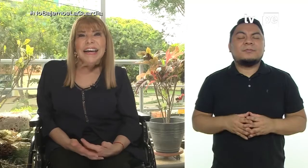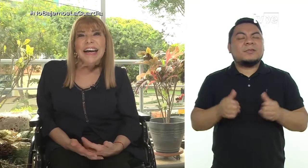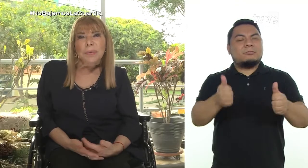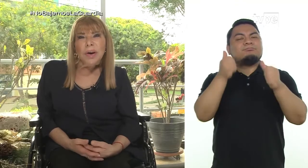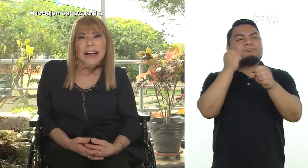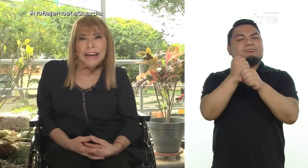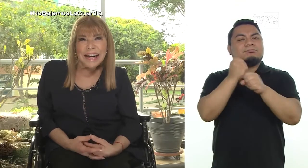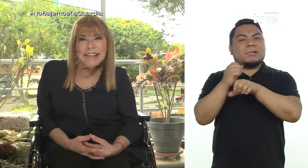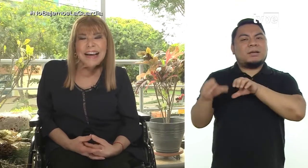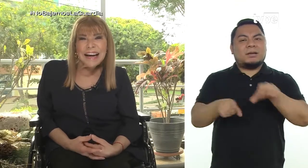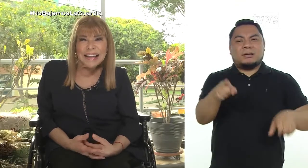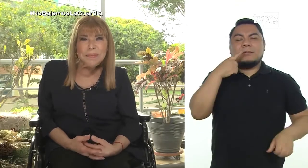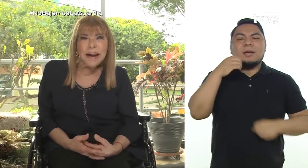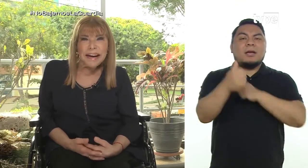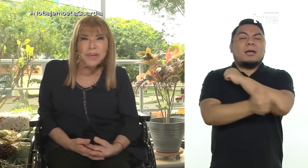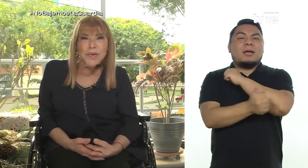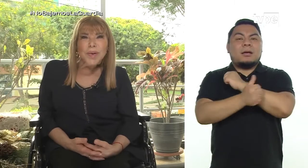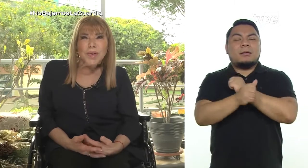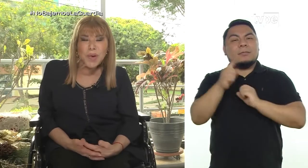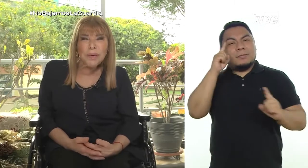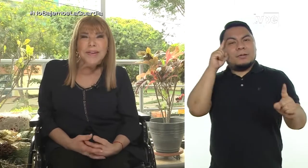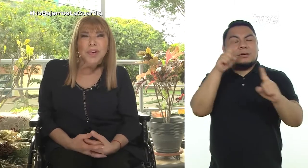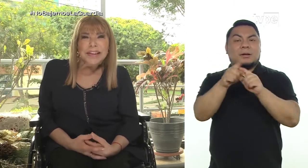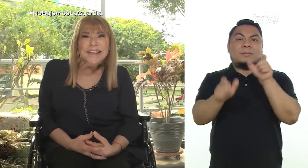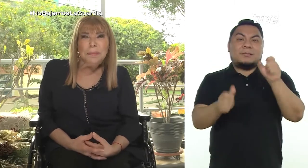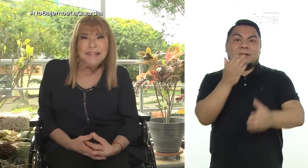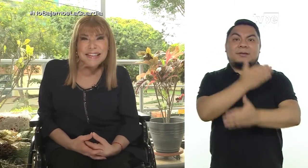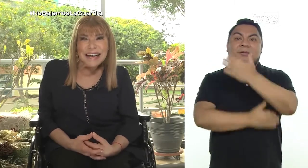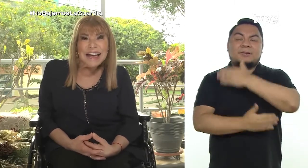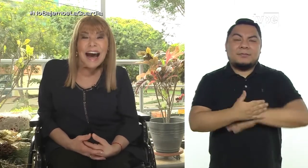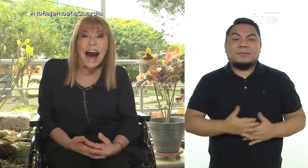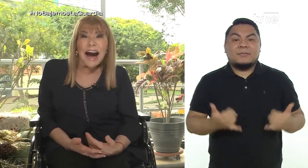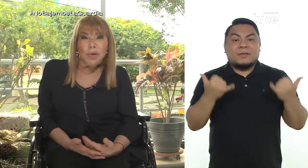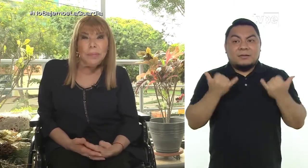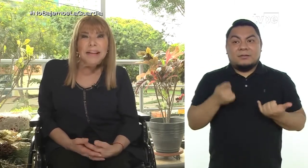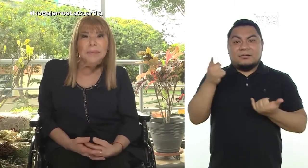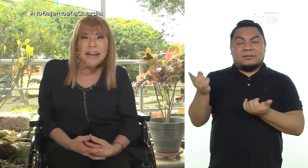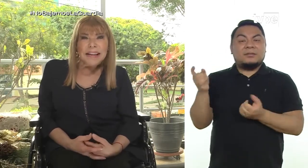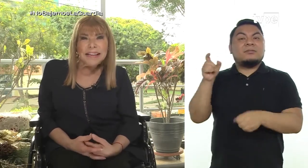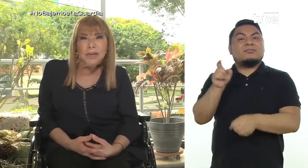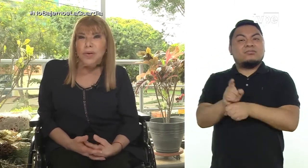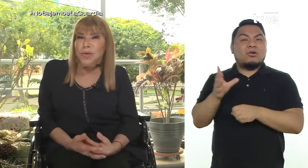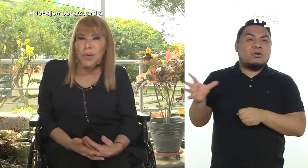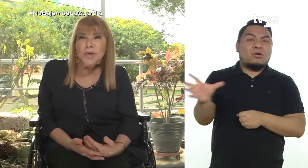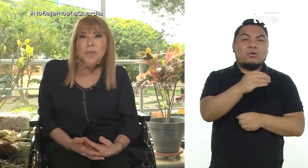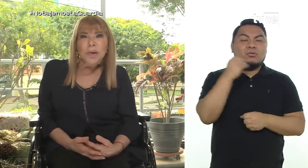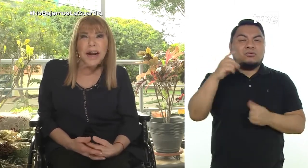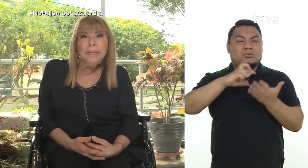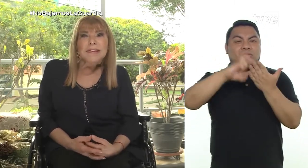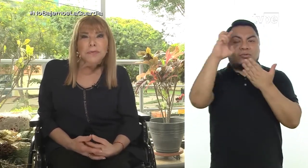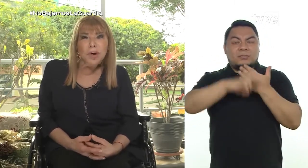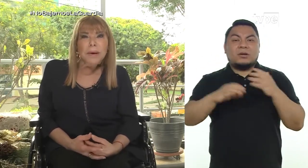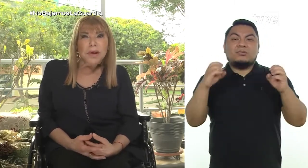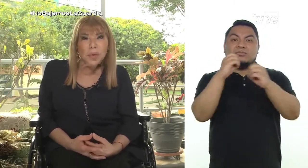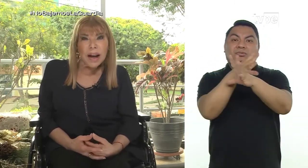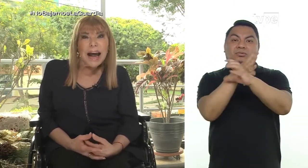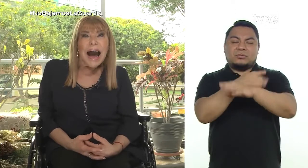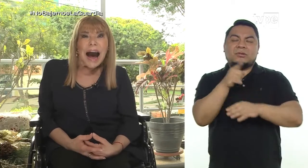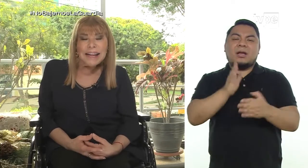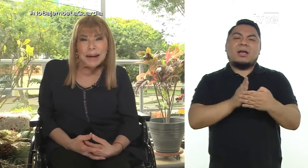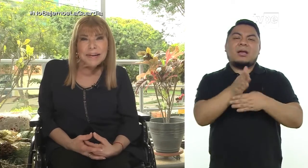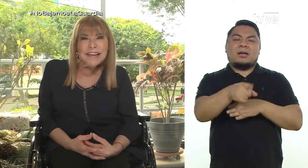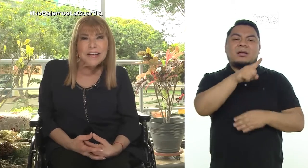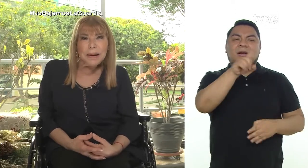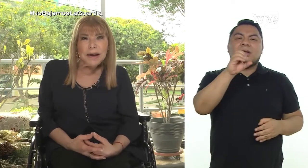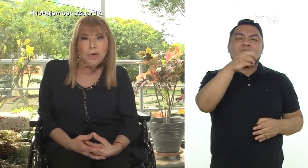¡Qué gran labor la que realiza la Academia Retos con los Jóvenes con Discapacidad! Actualmente vienen dictando todos sus programas de forma virtual